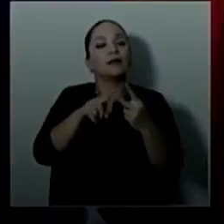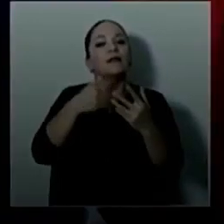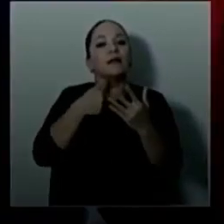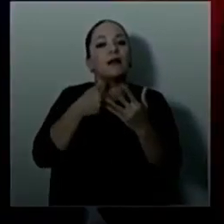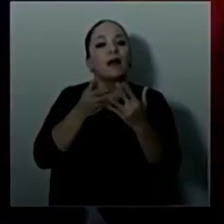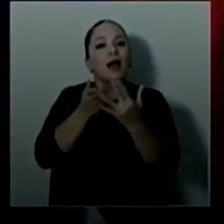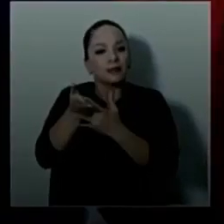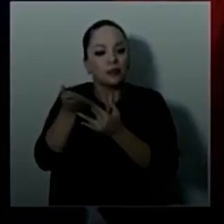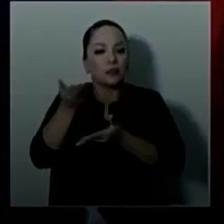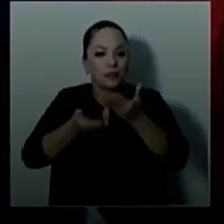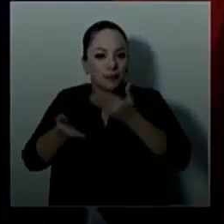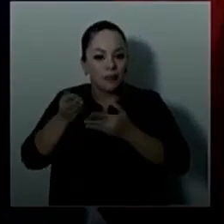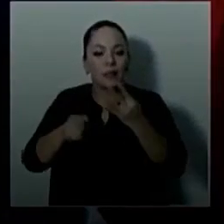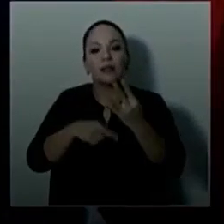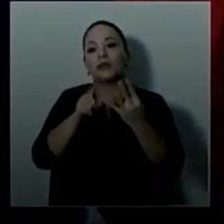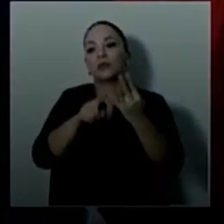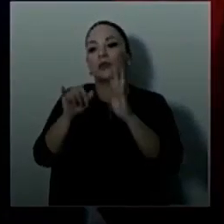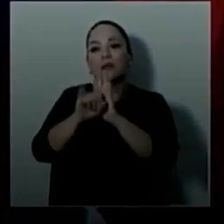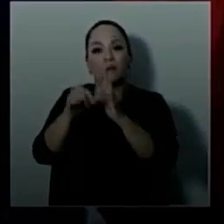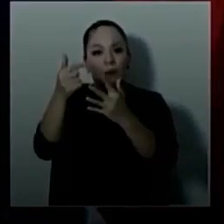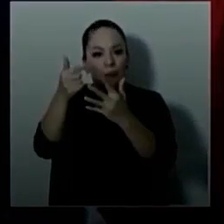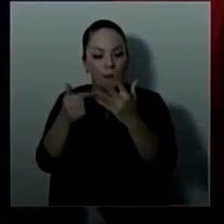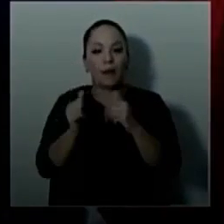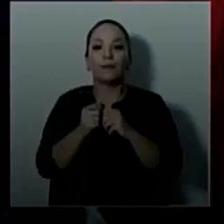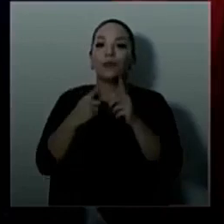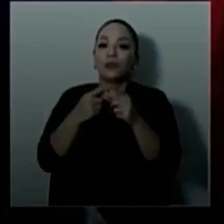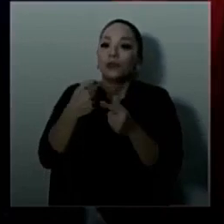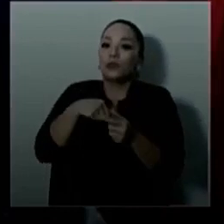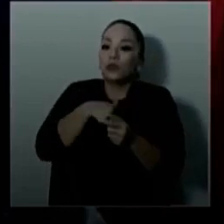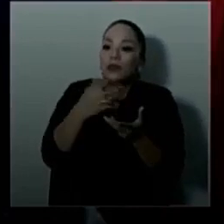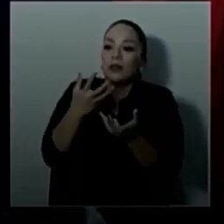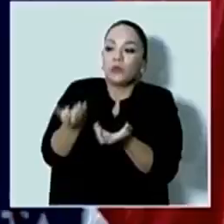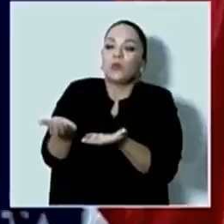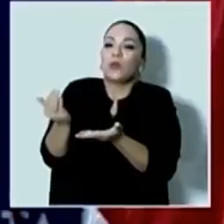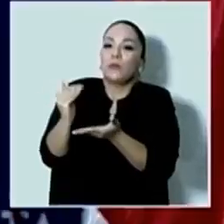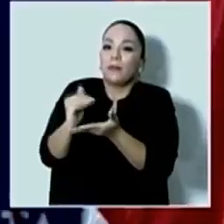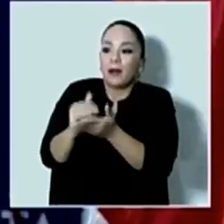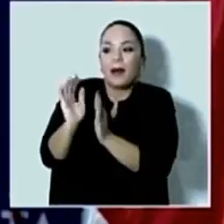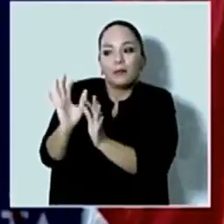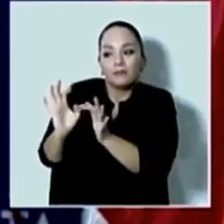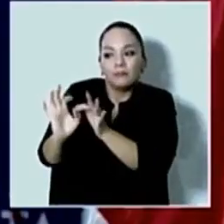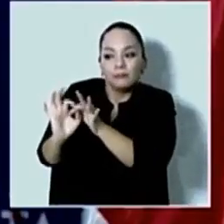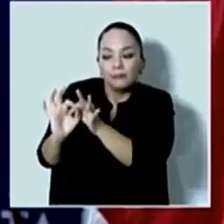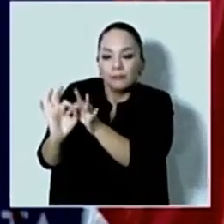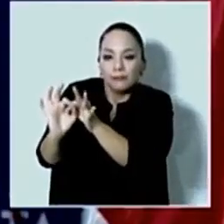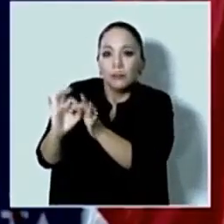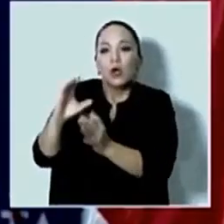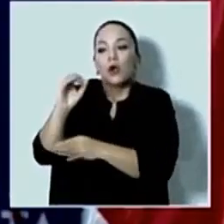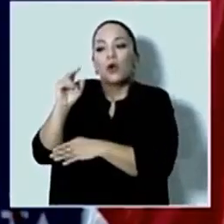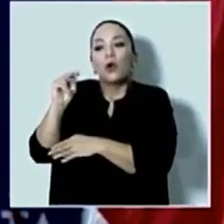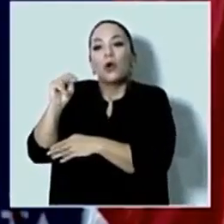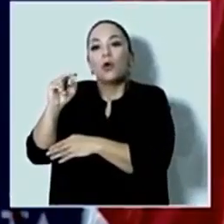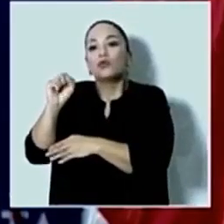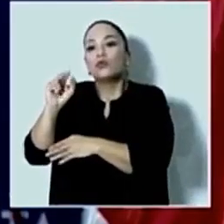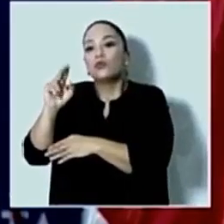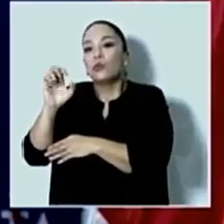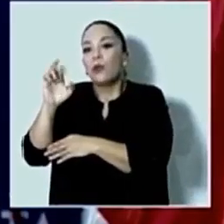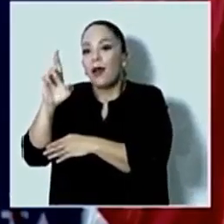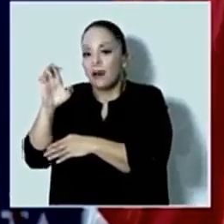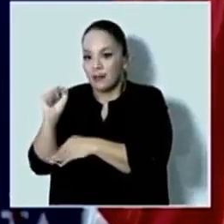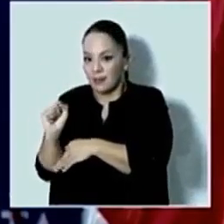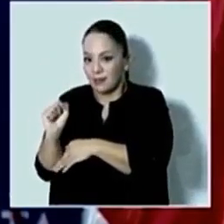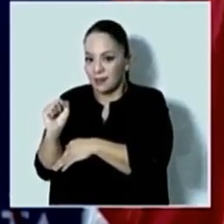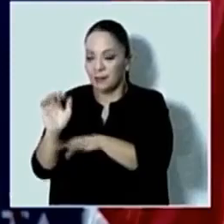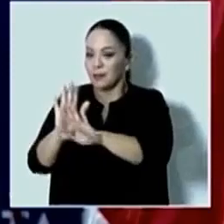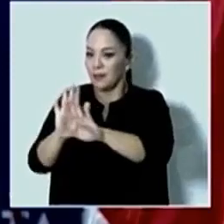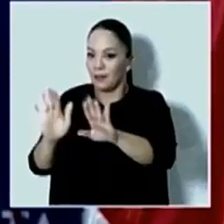servicios, identificación, etc., restablecer relaciones consulares, no hagan